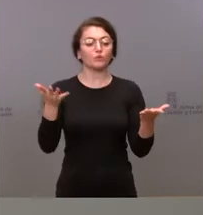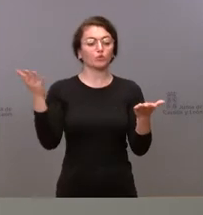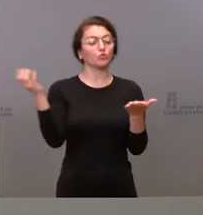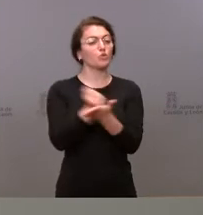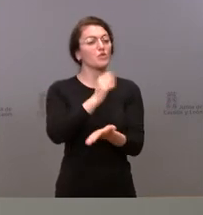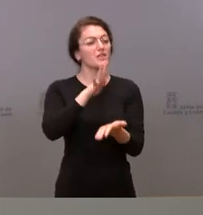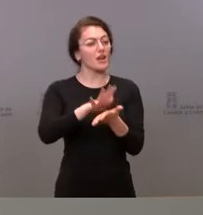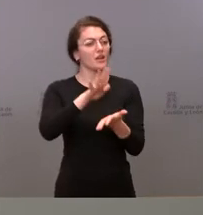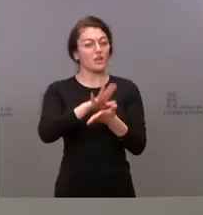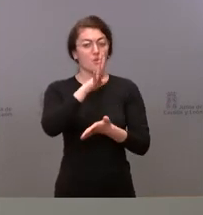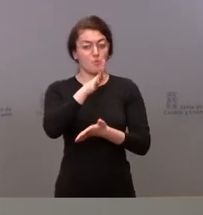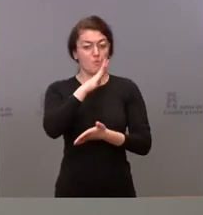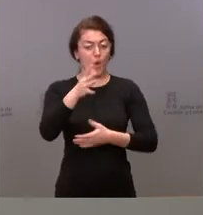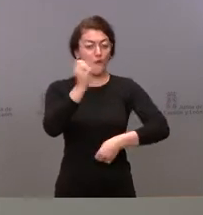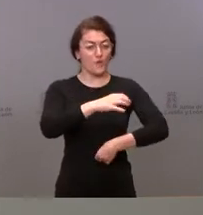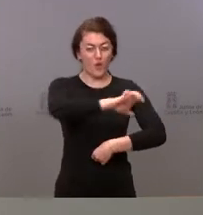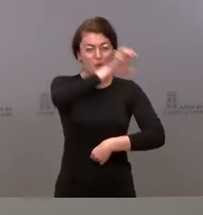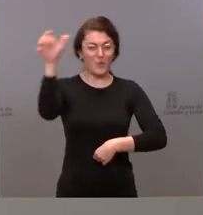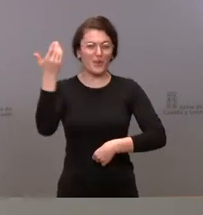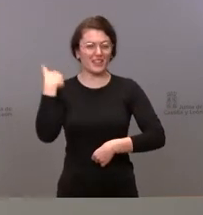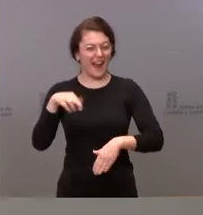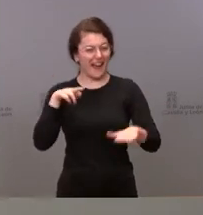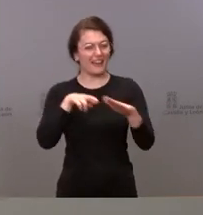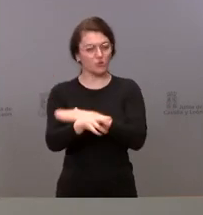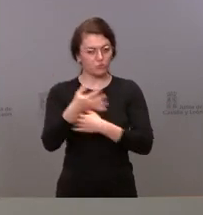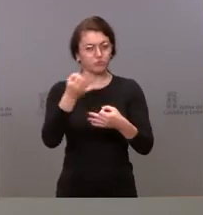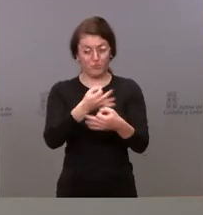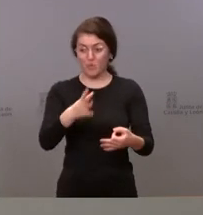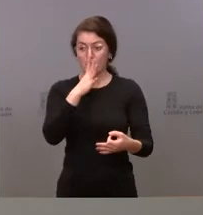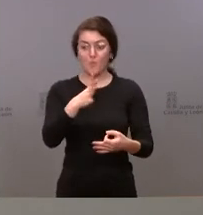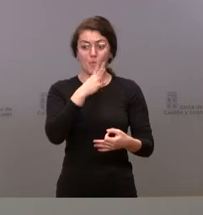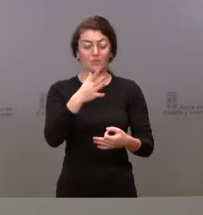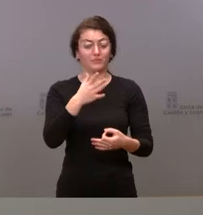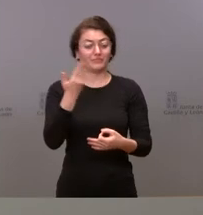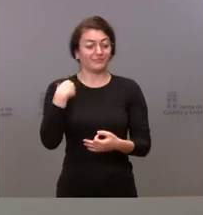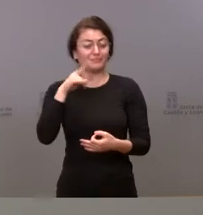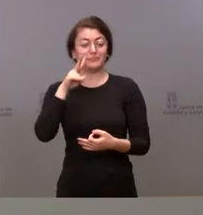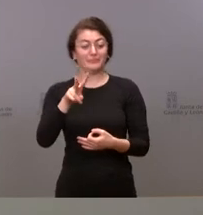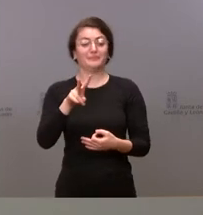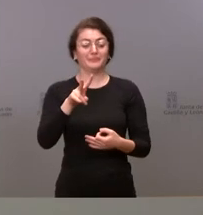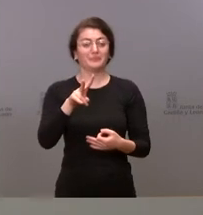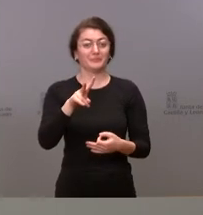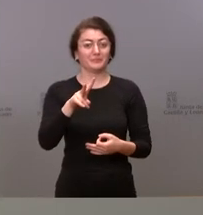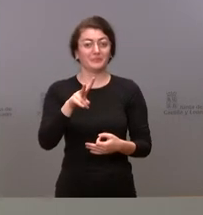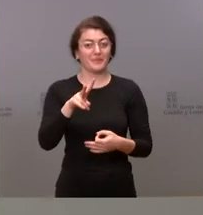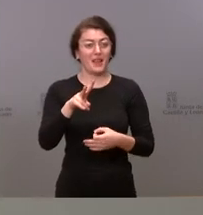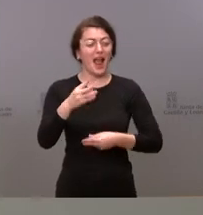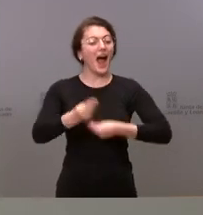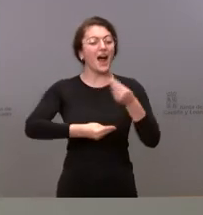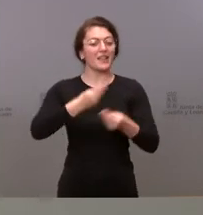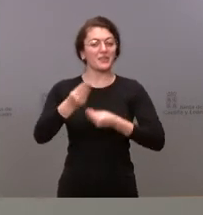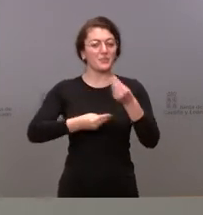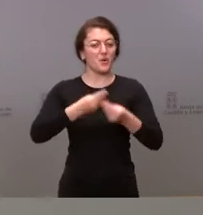gestión de los fondos europeos, porque, como ustedes pueden observar, las actuaciones que se